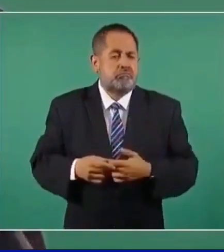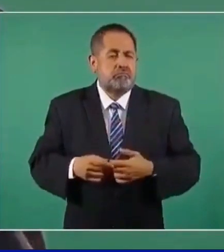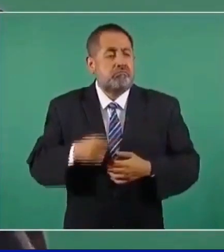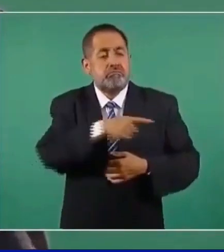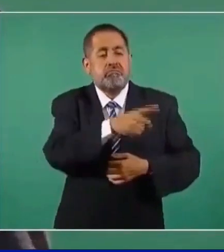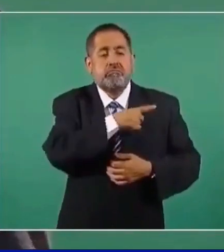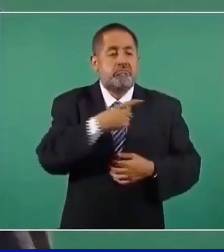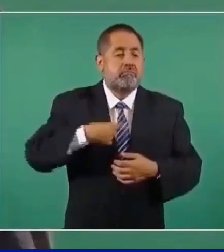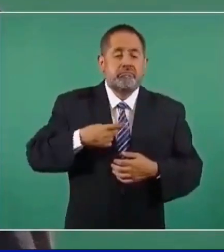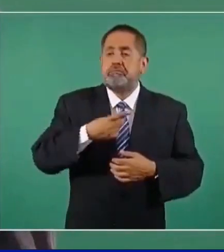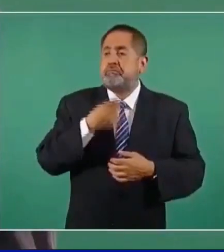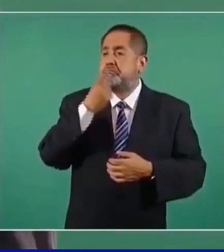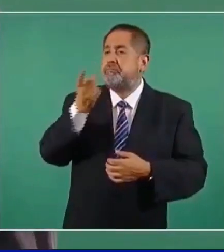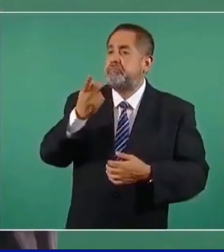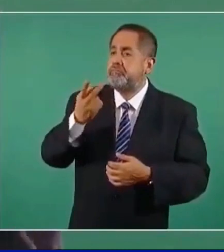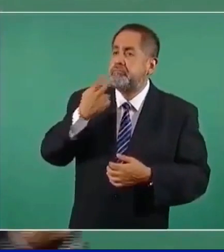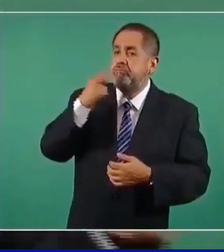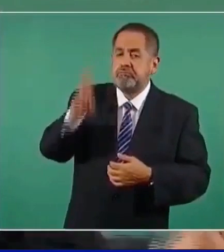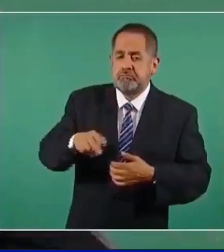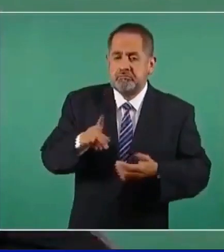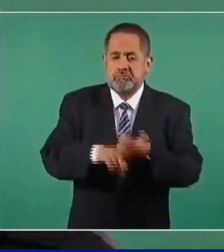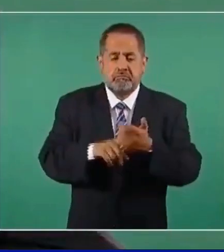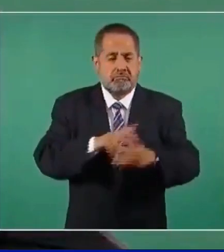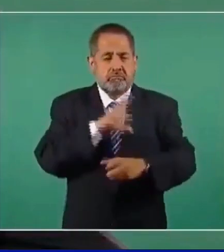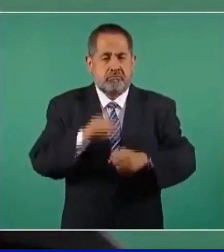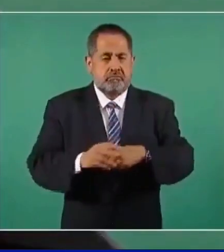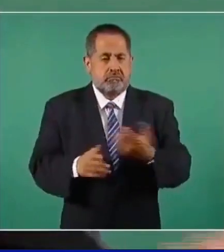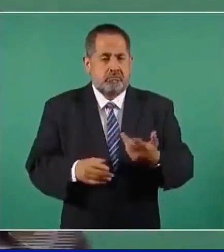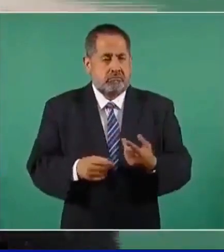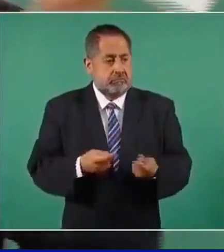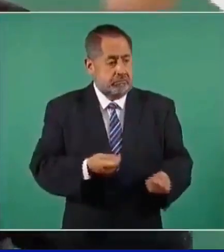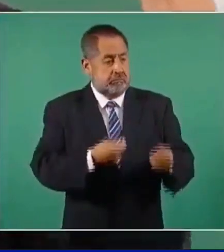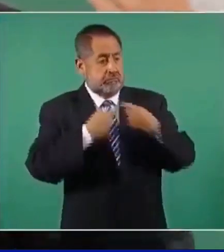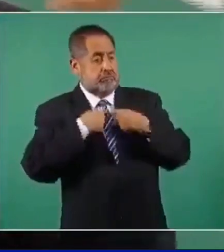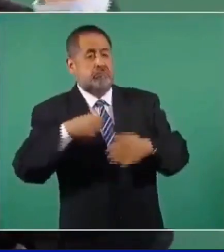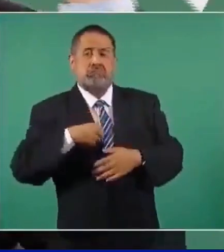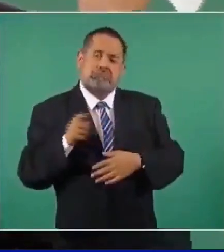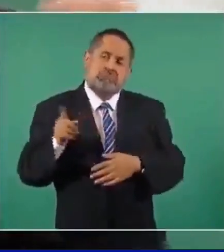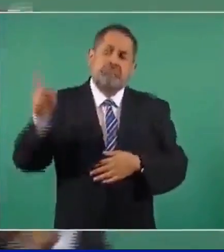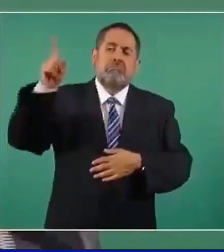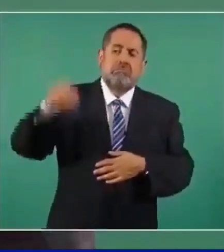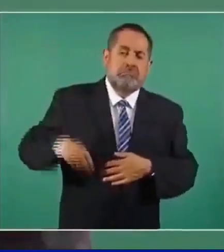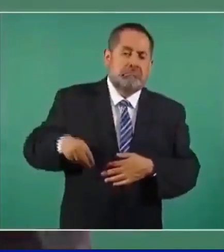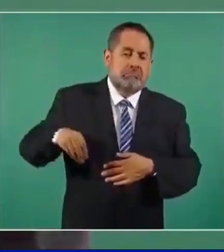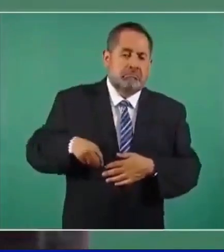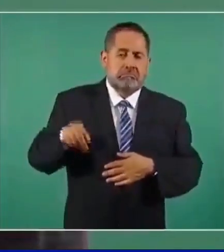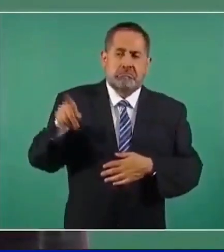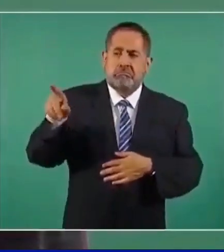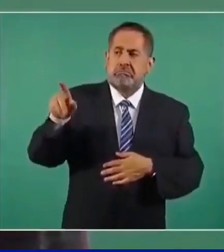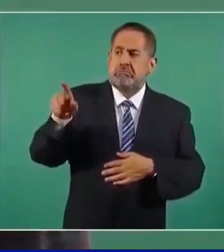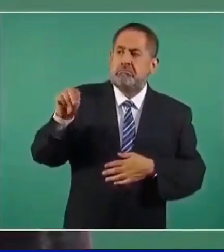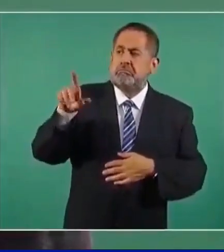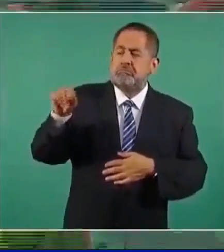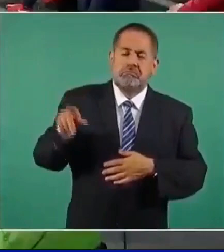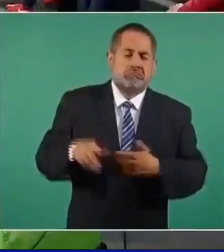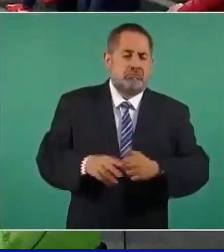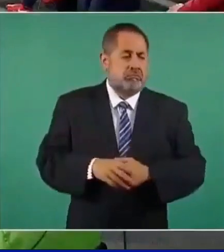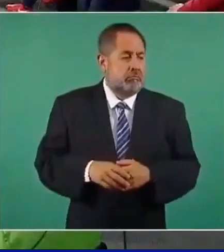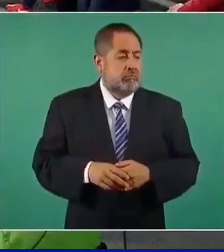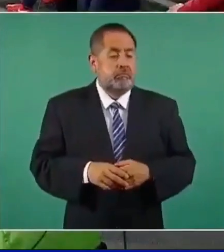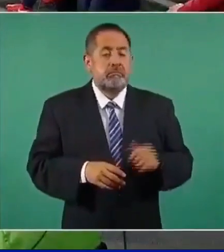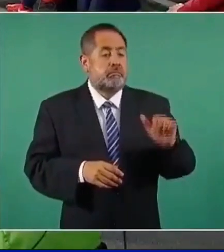la verdad, pero no echarme la culpa a mí y decir, ya me voy. Le llama